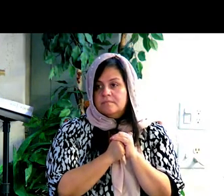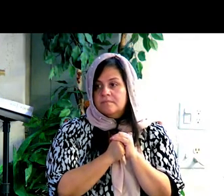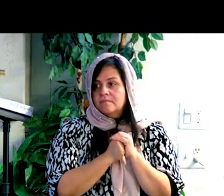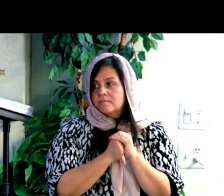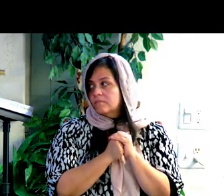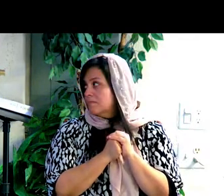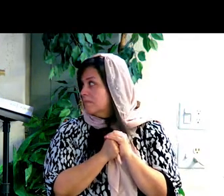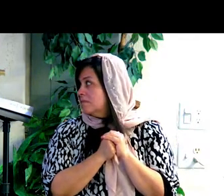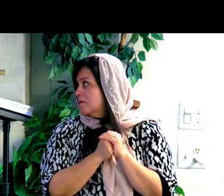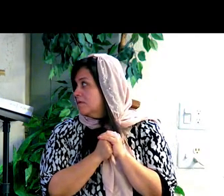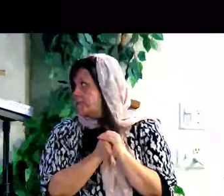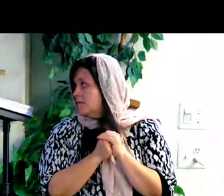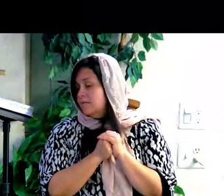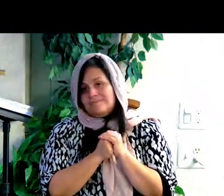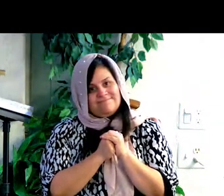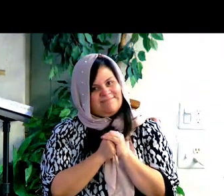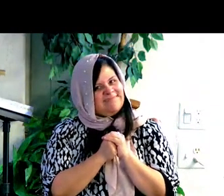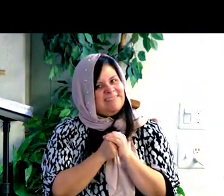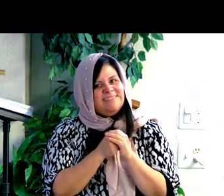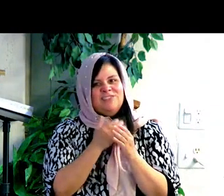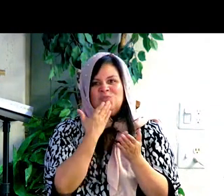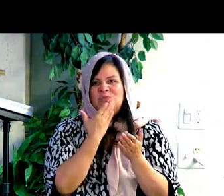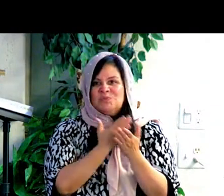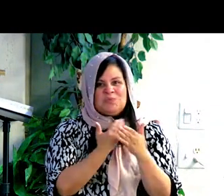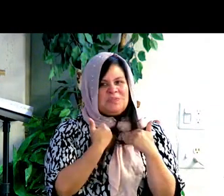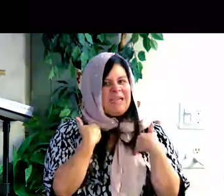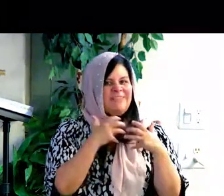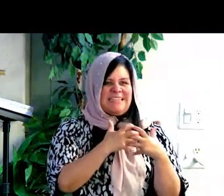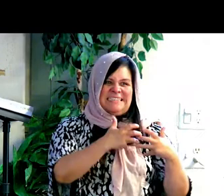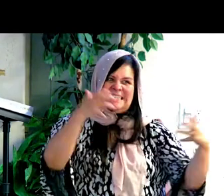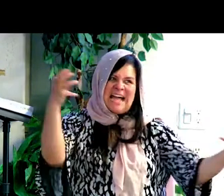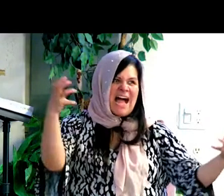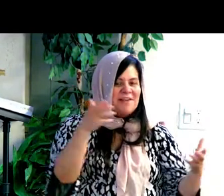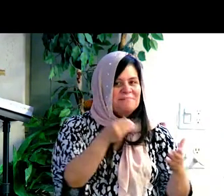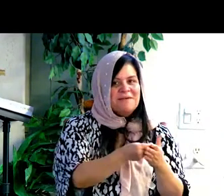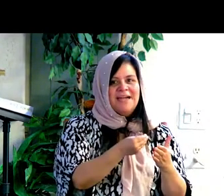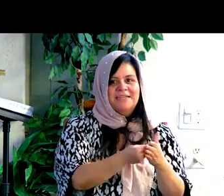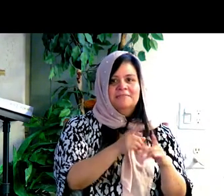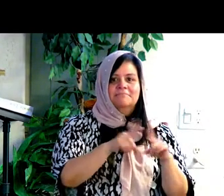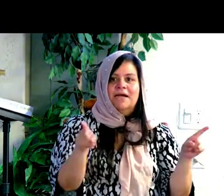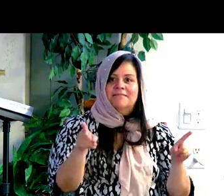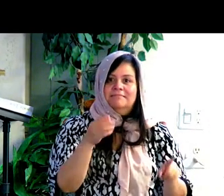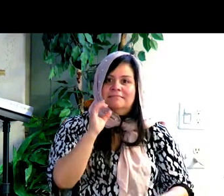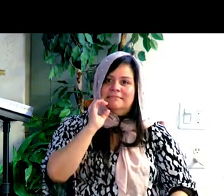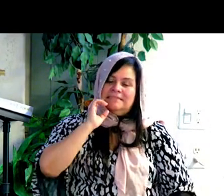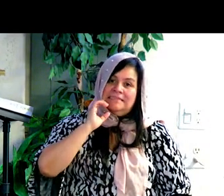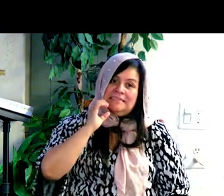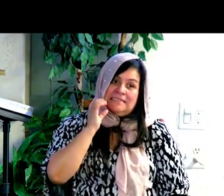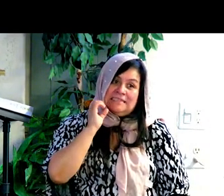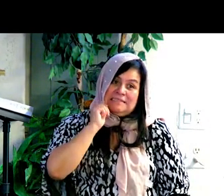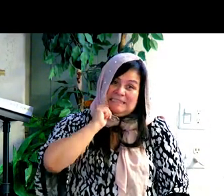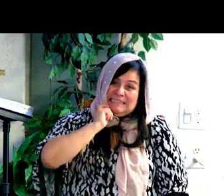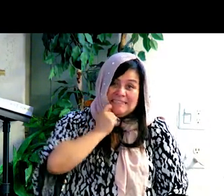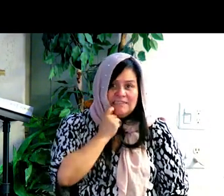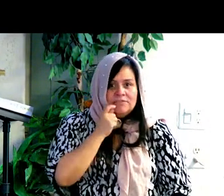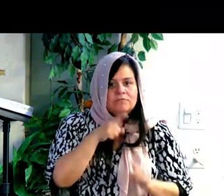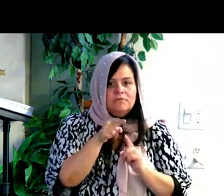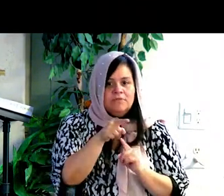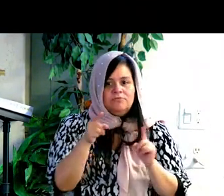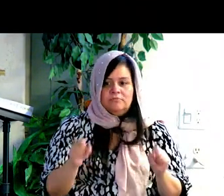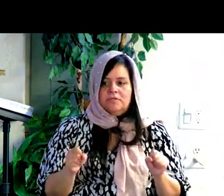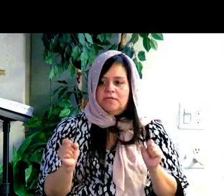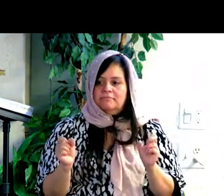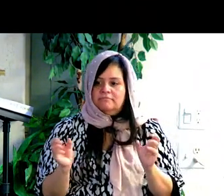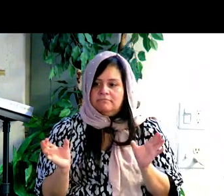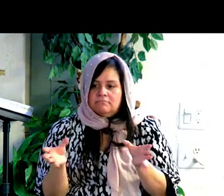much, but it's really cool when you can come together when you have nothing. Dice, es bonito tener mucho,